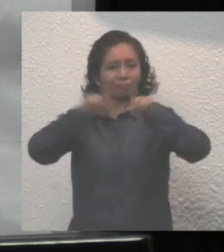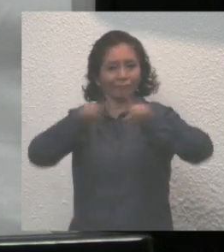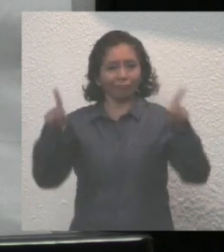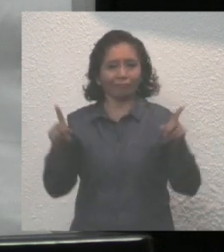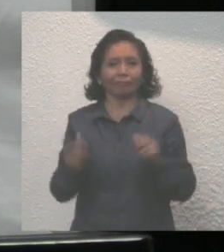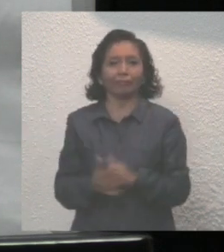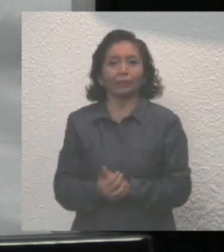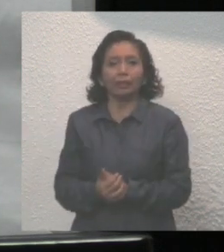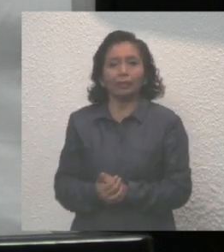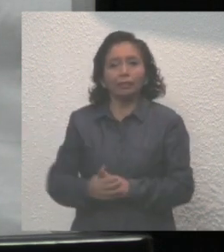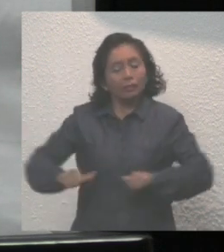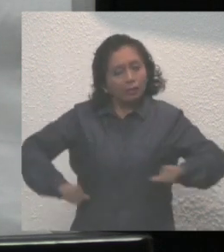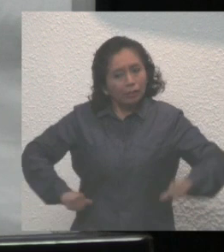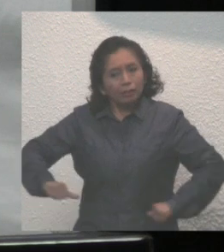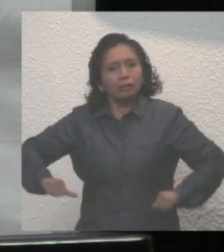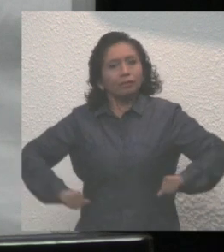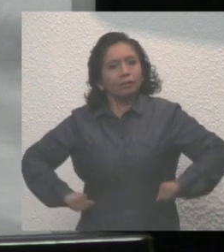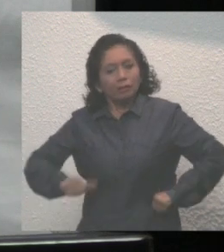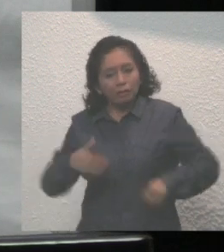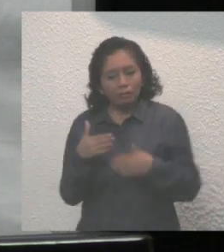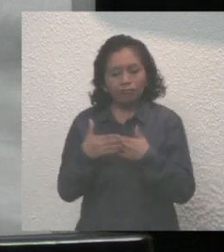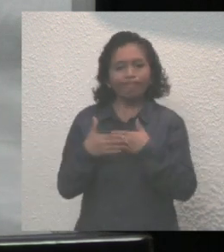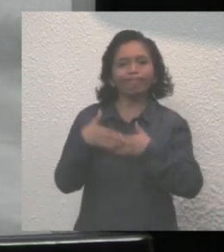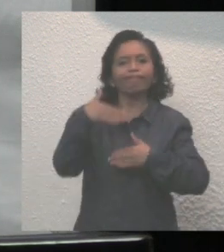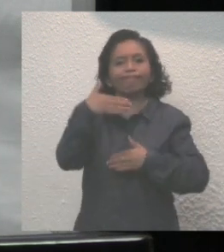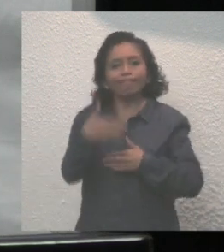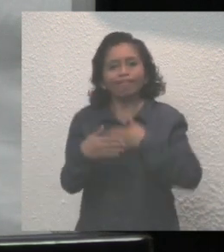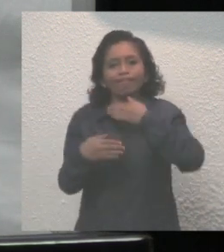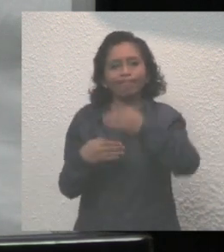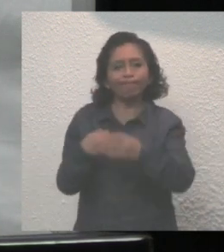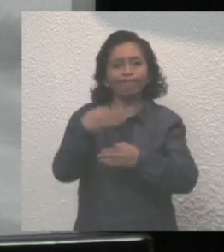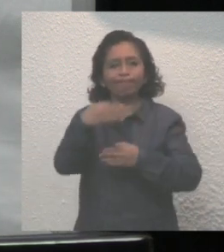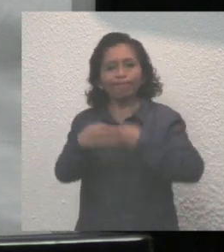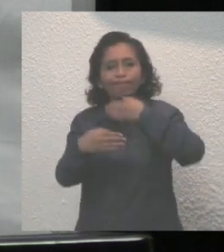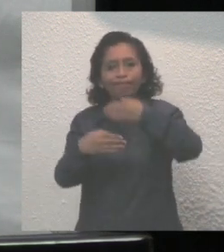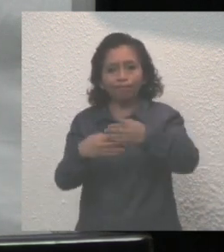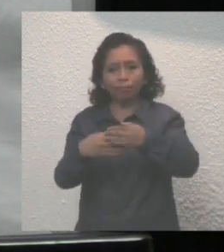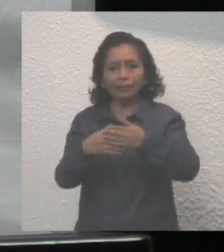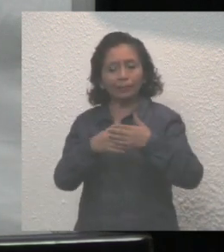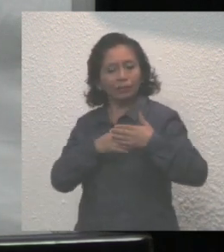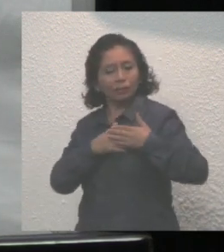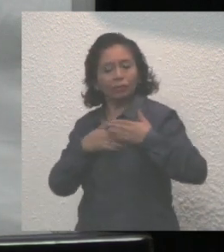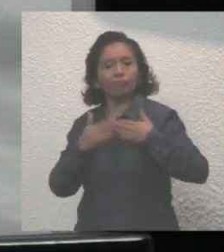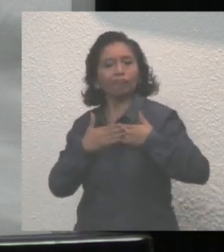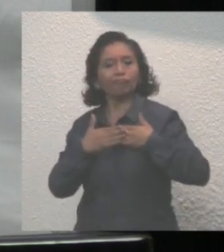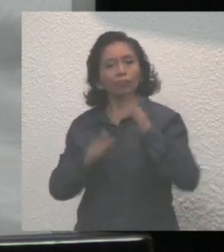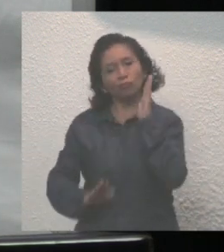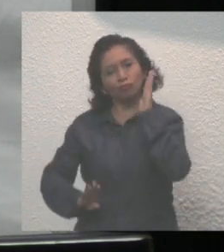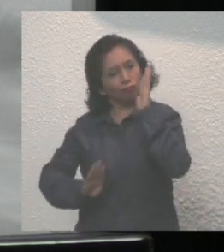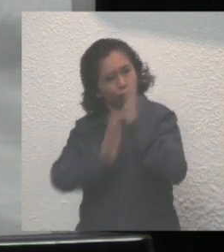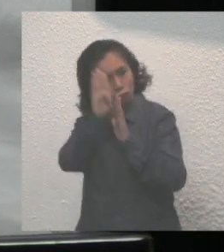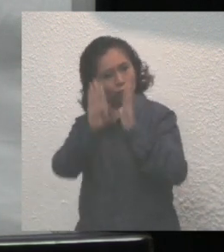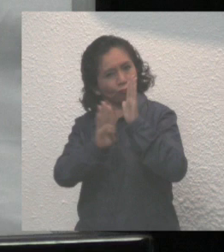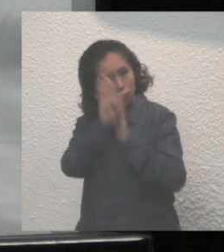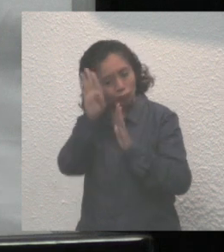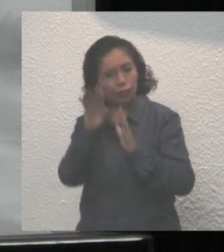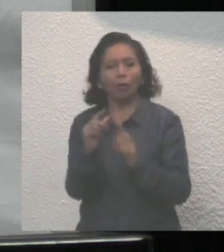retomado la actividad con paso firme y del que estamos saliendo avante poco a poco.